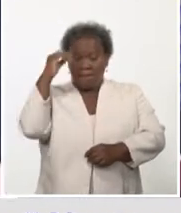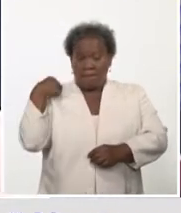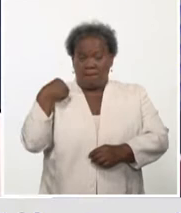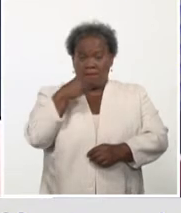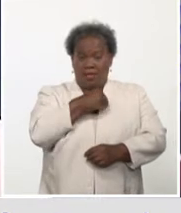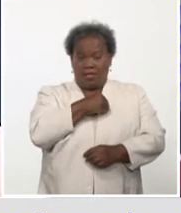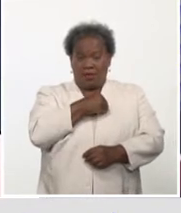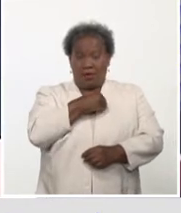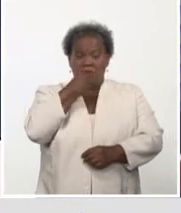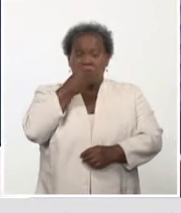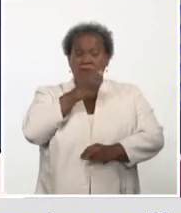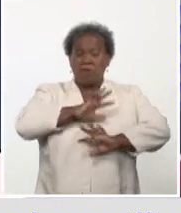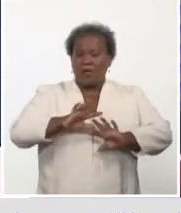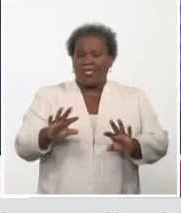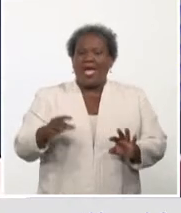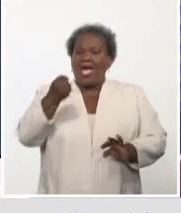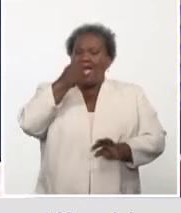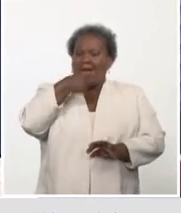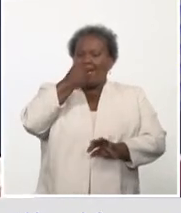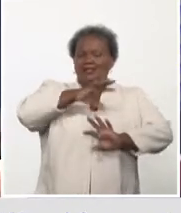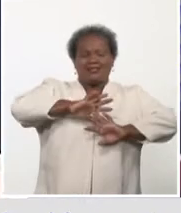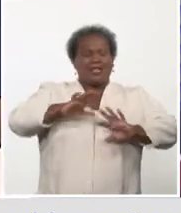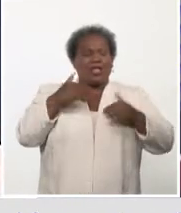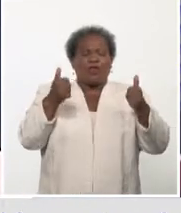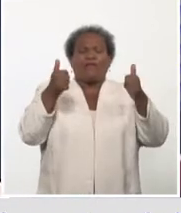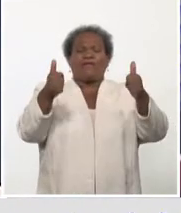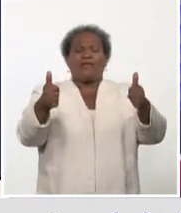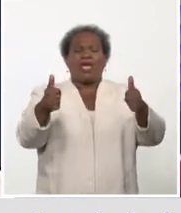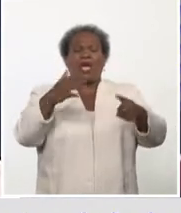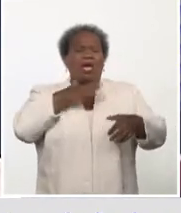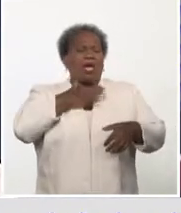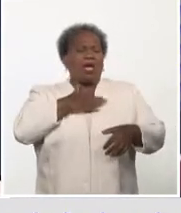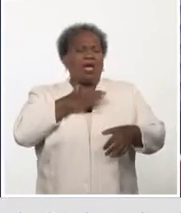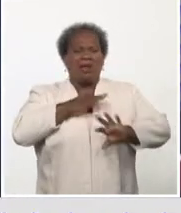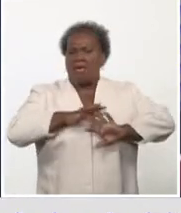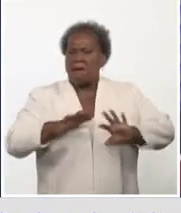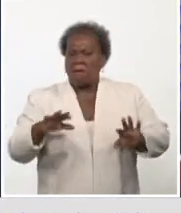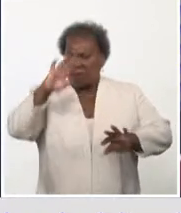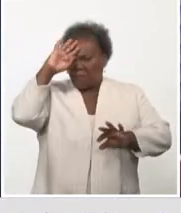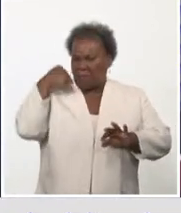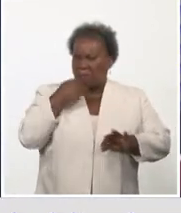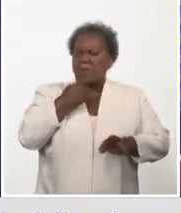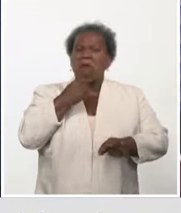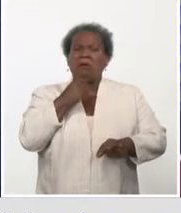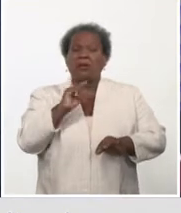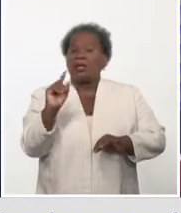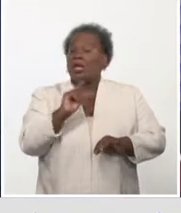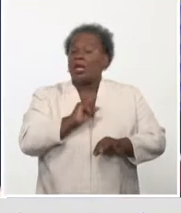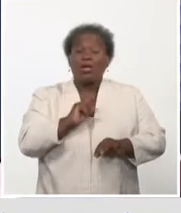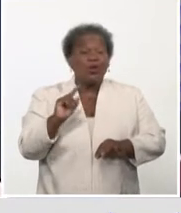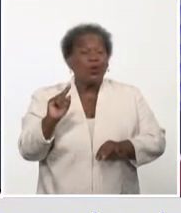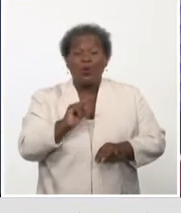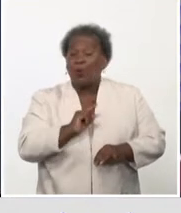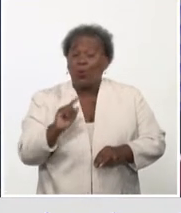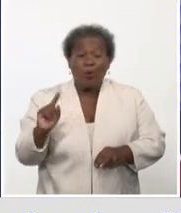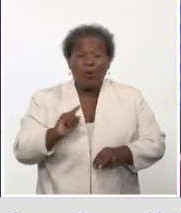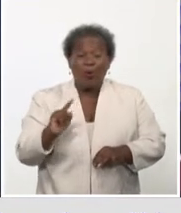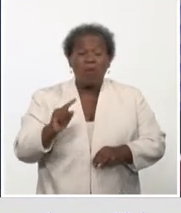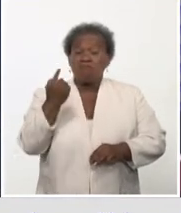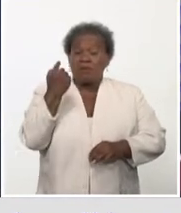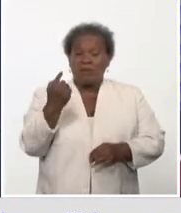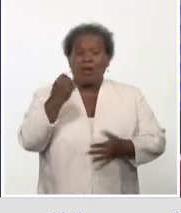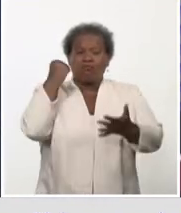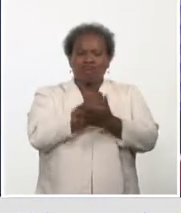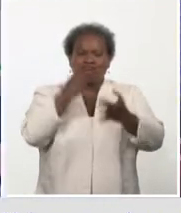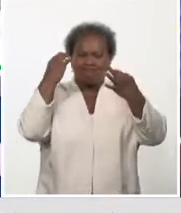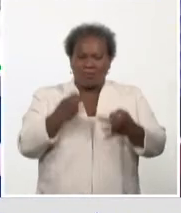que ya pasó, estamos bien, fue un catarrito, y no tengamos el diagnóstico o la certeza de lo que nos está